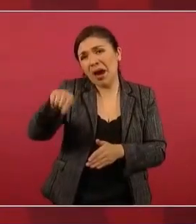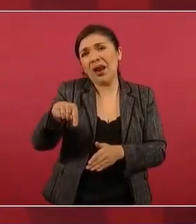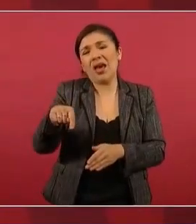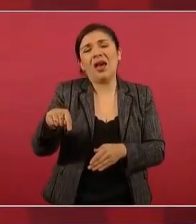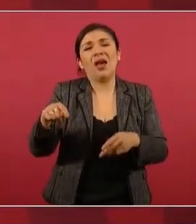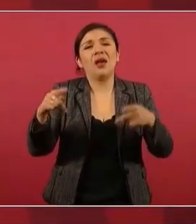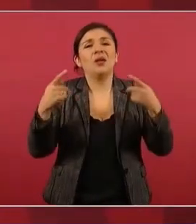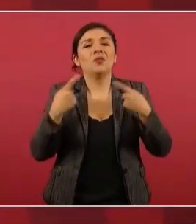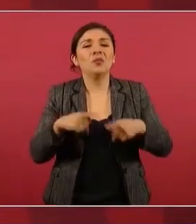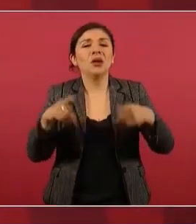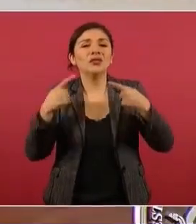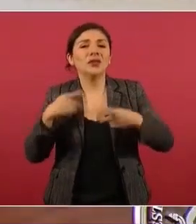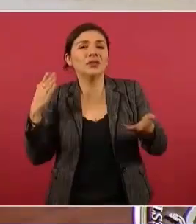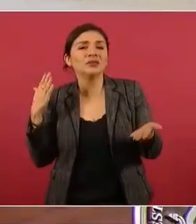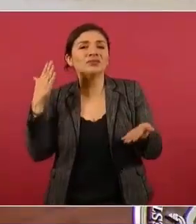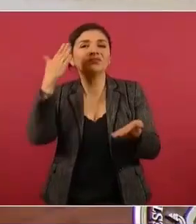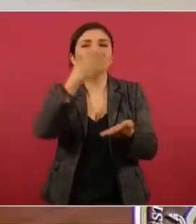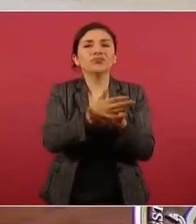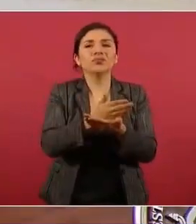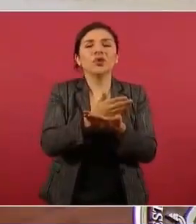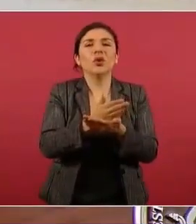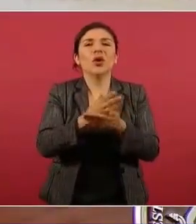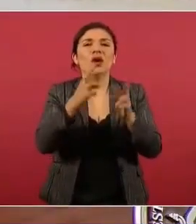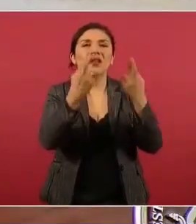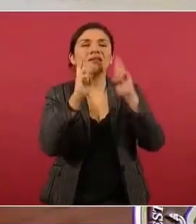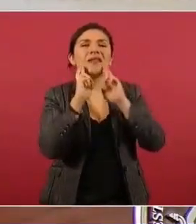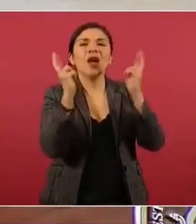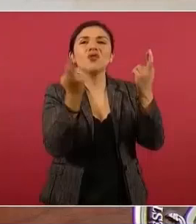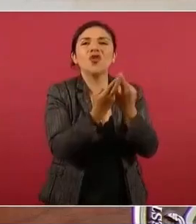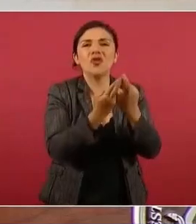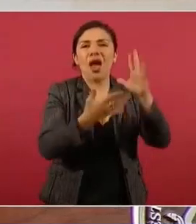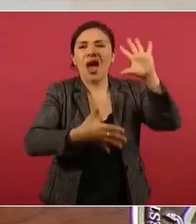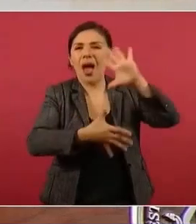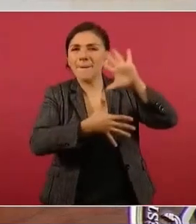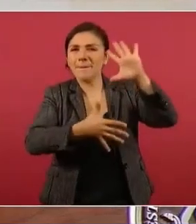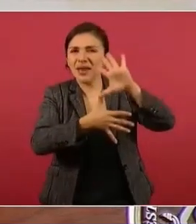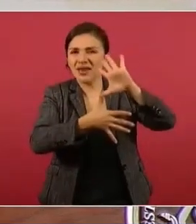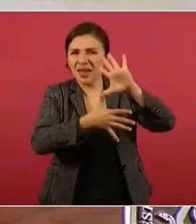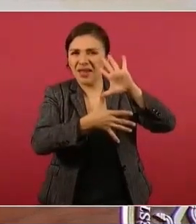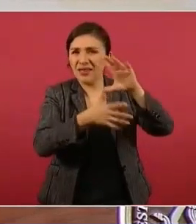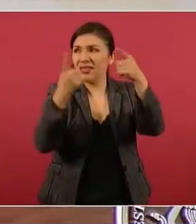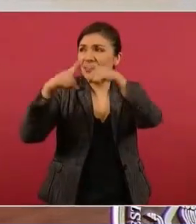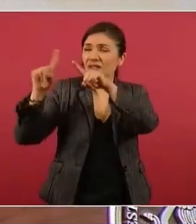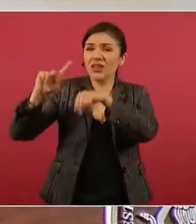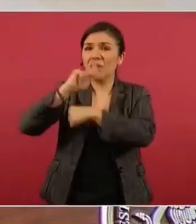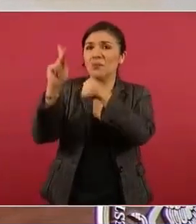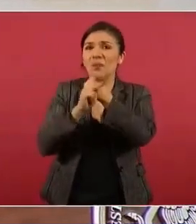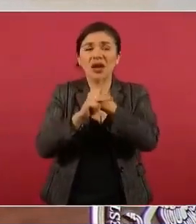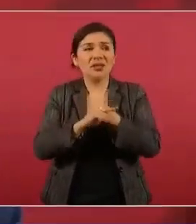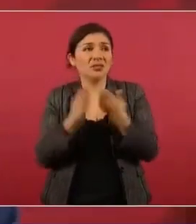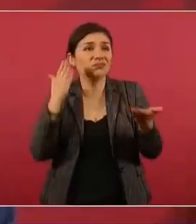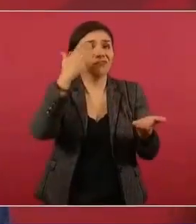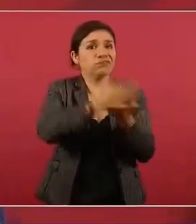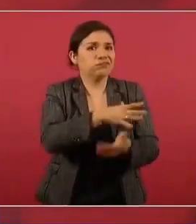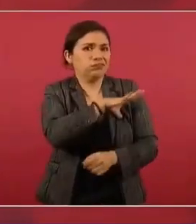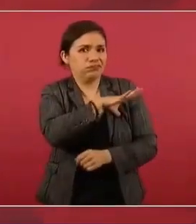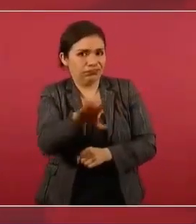a la llamada Cumbre de América otros países, por haberte